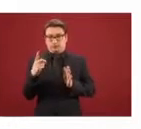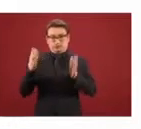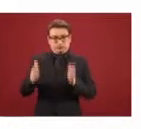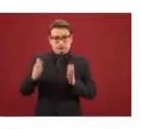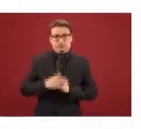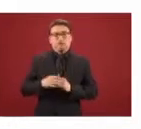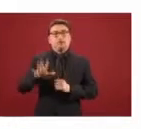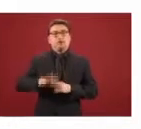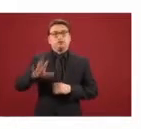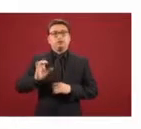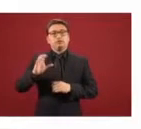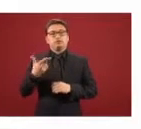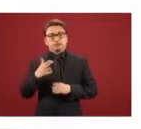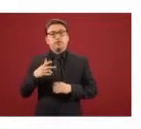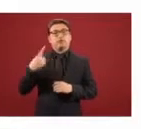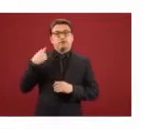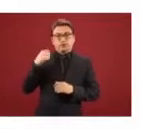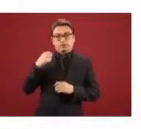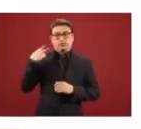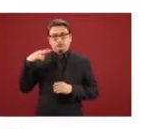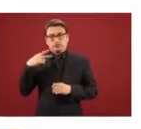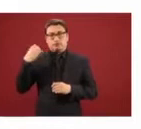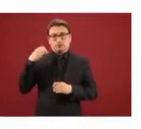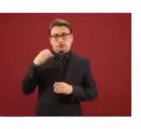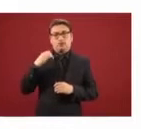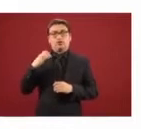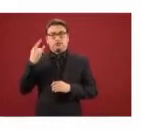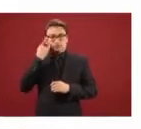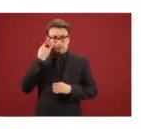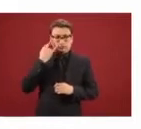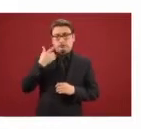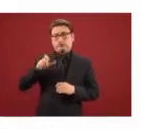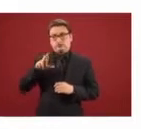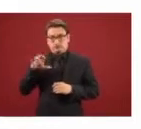en los estados de Chiapas, Tabasco, Veracruz, Oaxaca, Campeche y Quintana Roo.